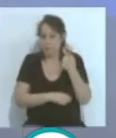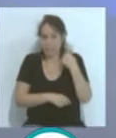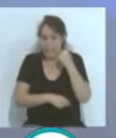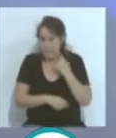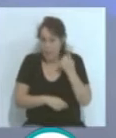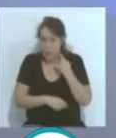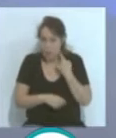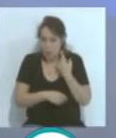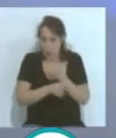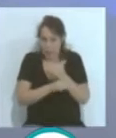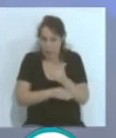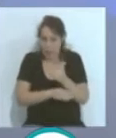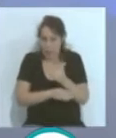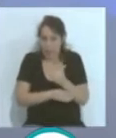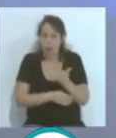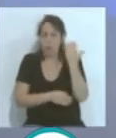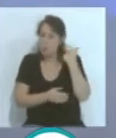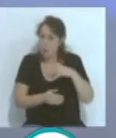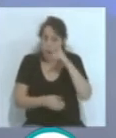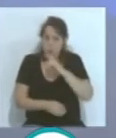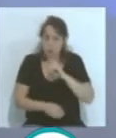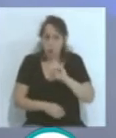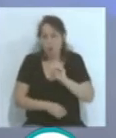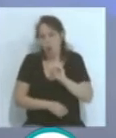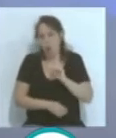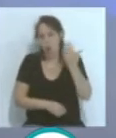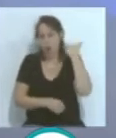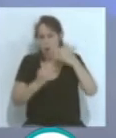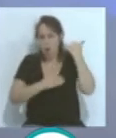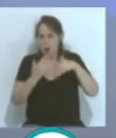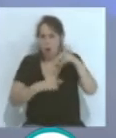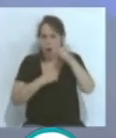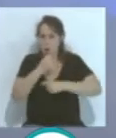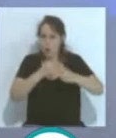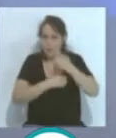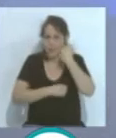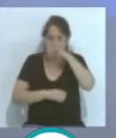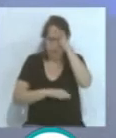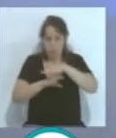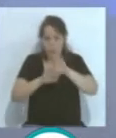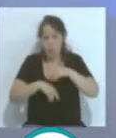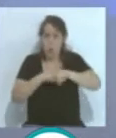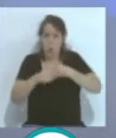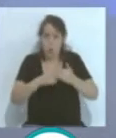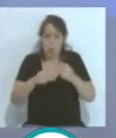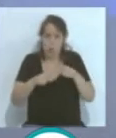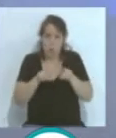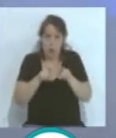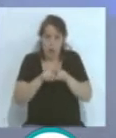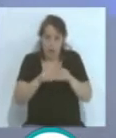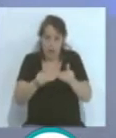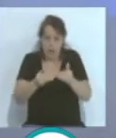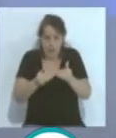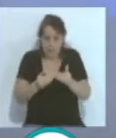No como antaño que era el último fin de semana del mes de agosto. Posteriormente se fueron adelantando las fechas, esto hizo que